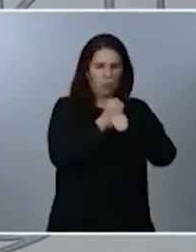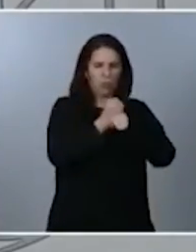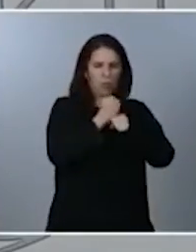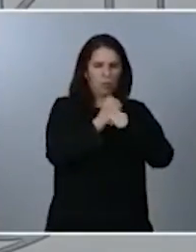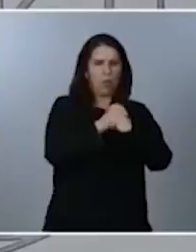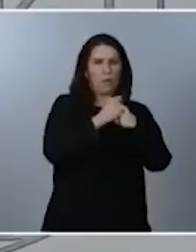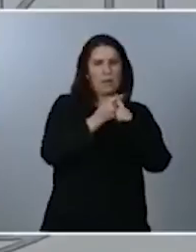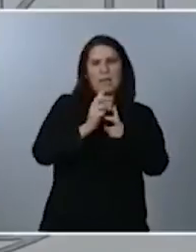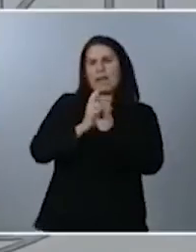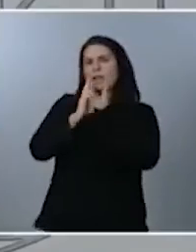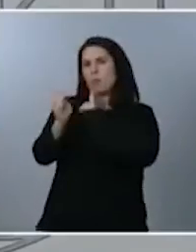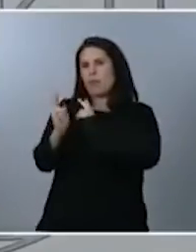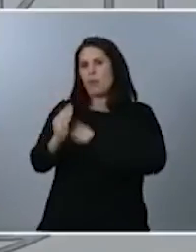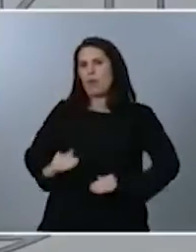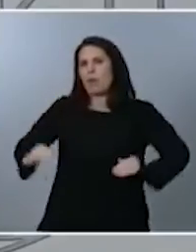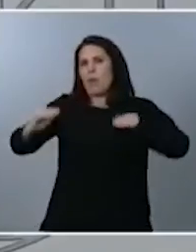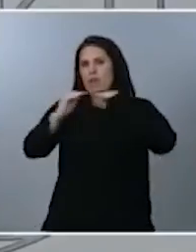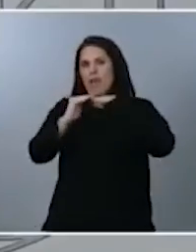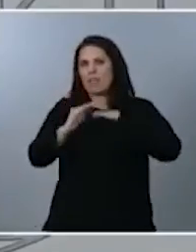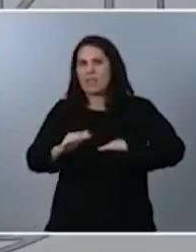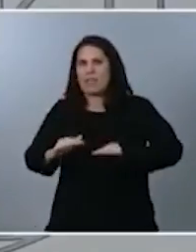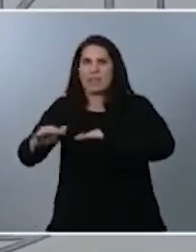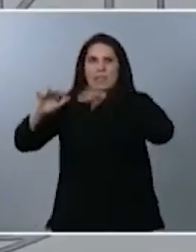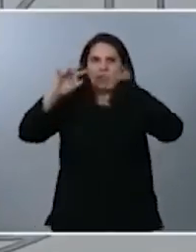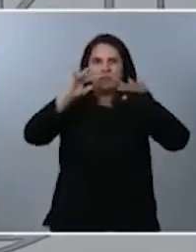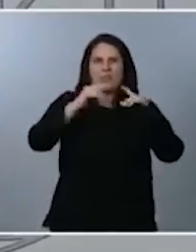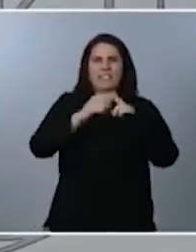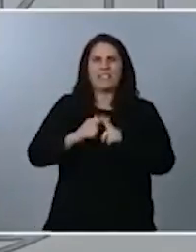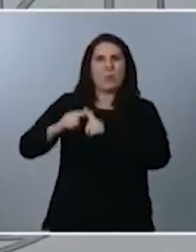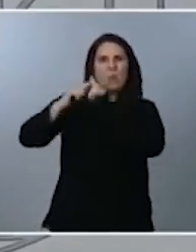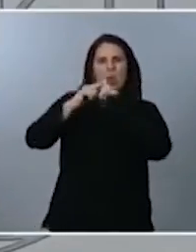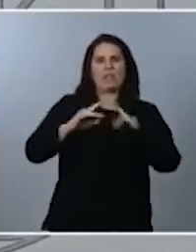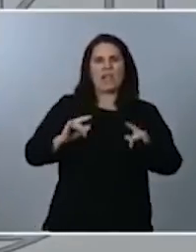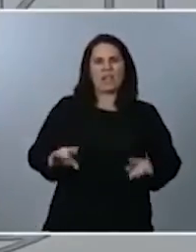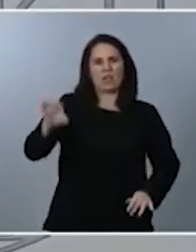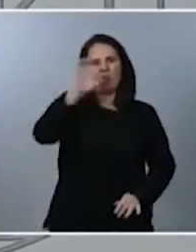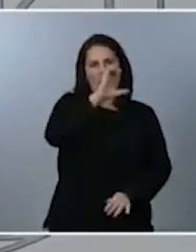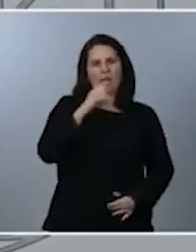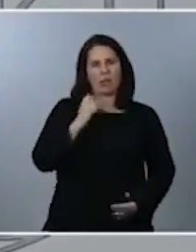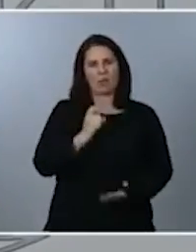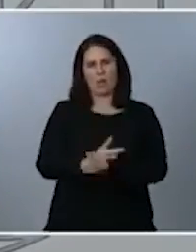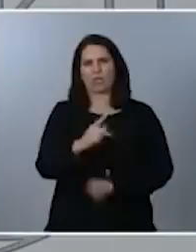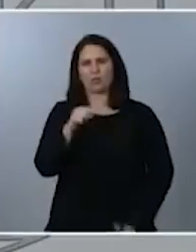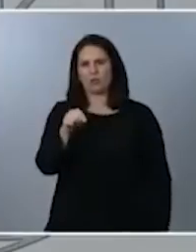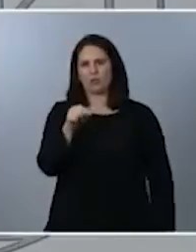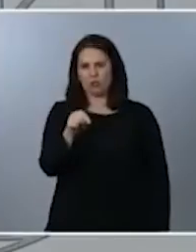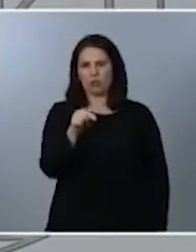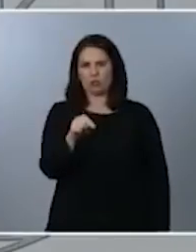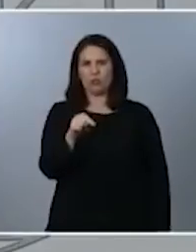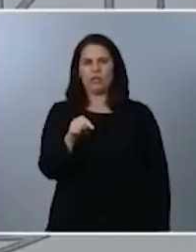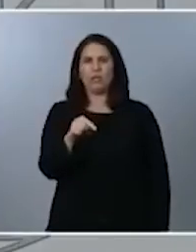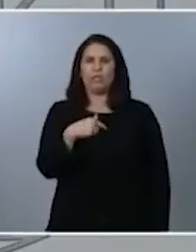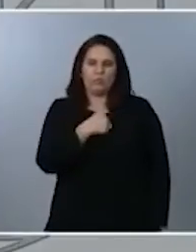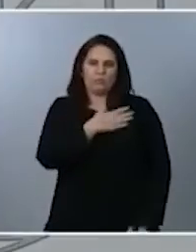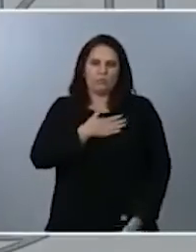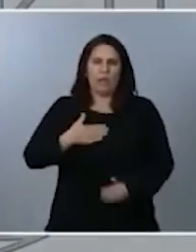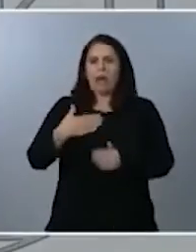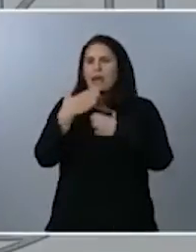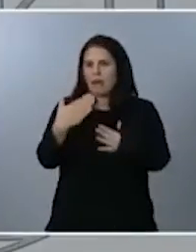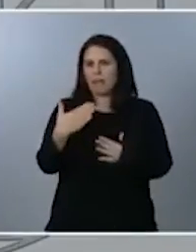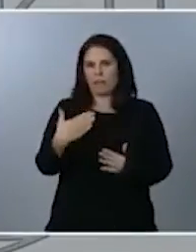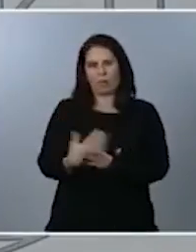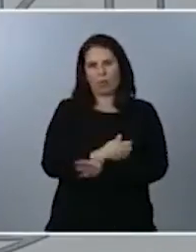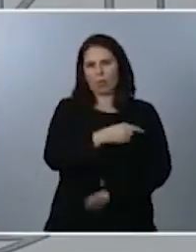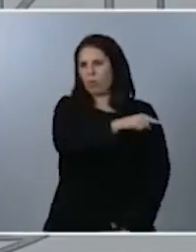de igualdad en la distribución territorial era un reto que tenía este presupuesto y quiero agradecer a los ministerios más